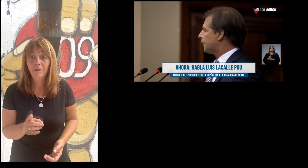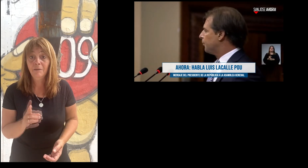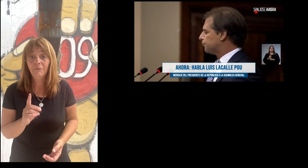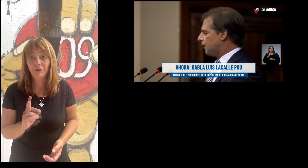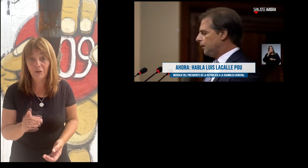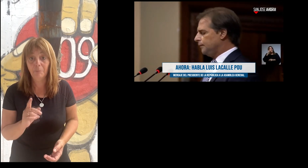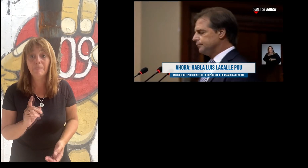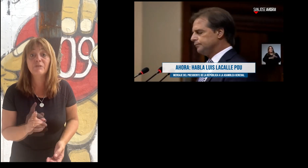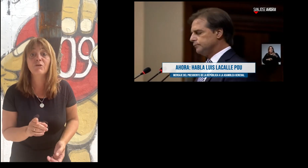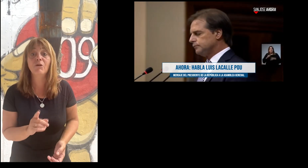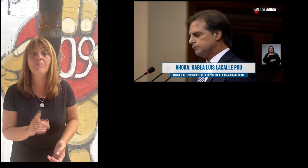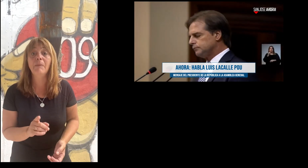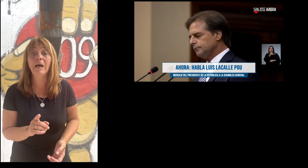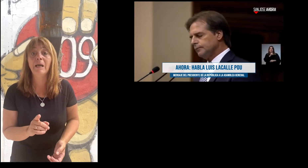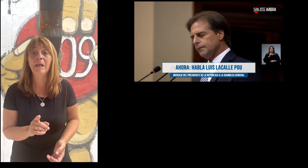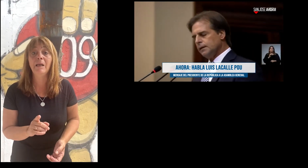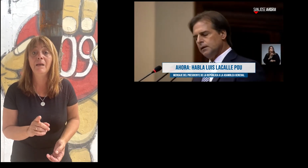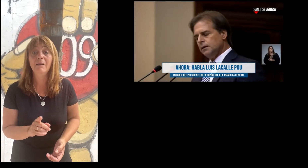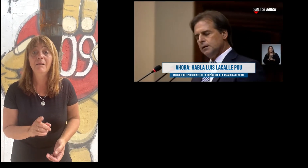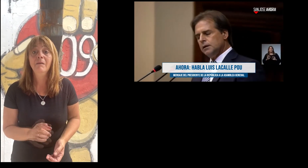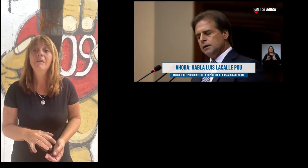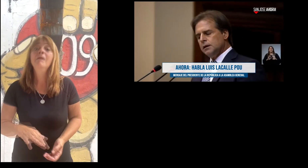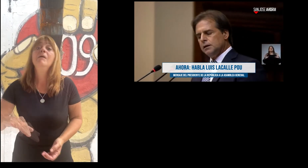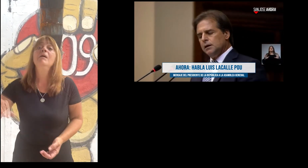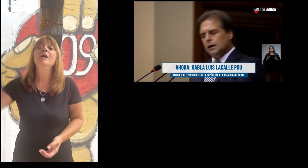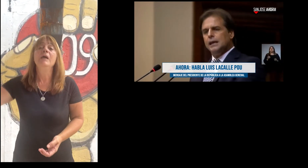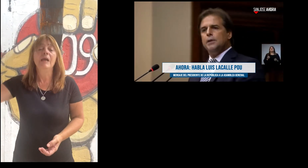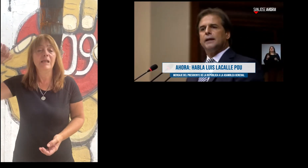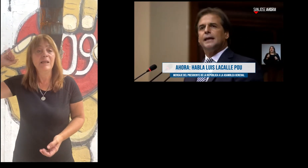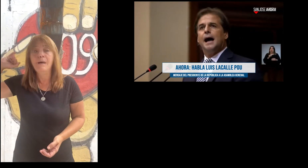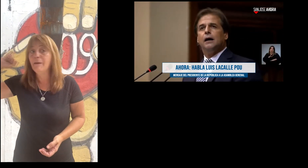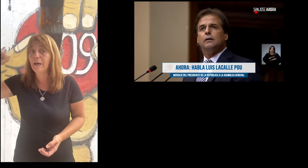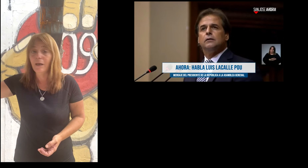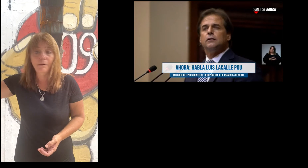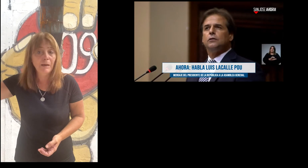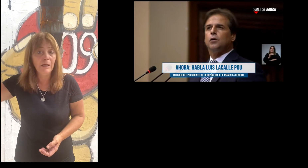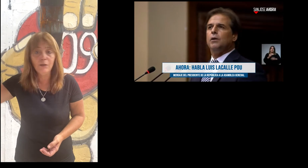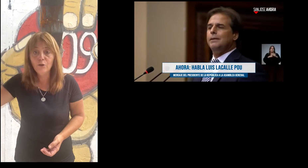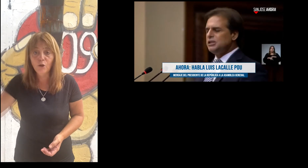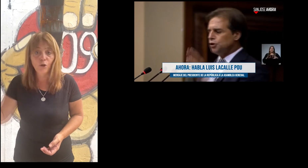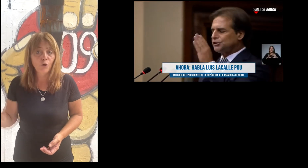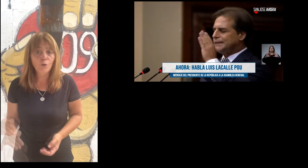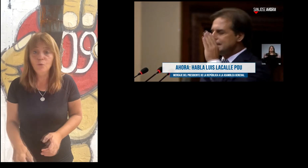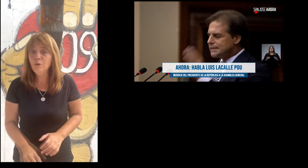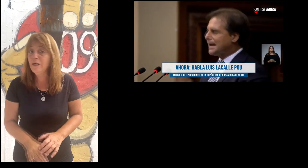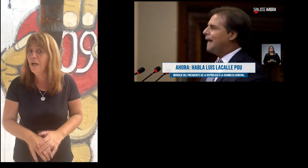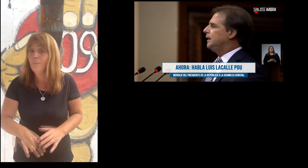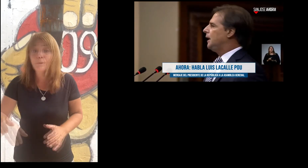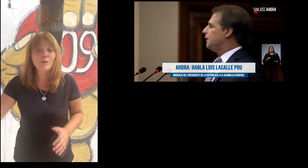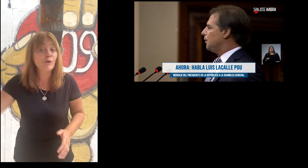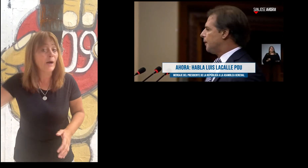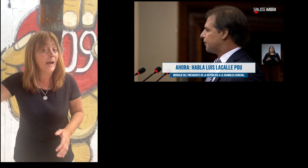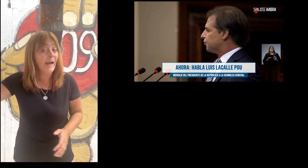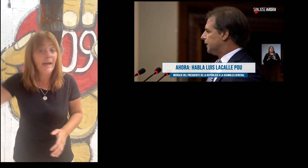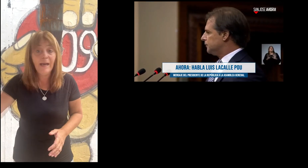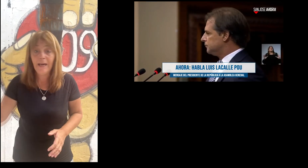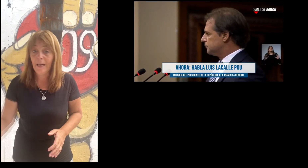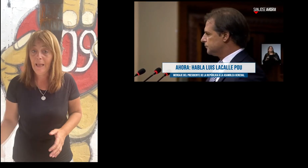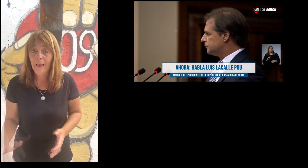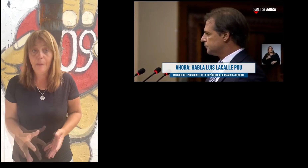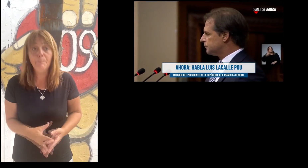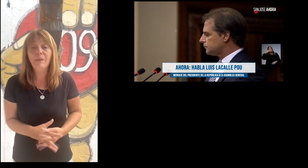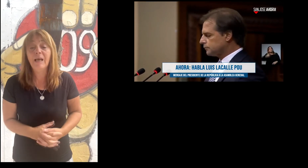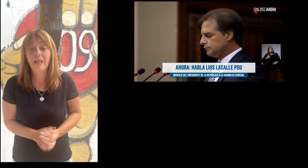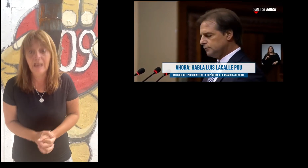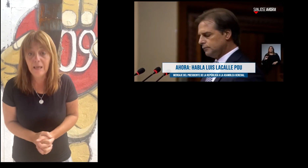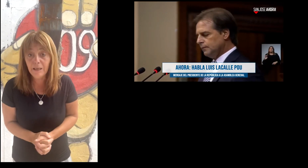transparenta si existe la posibilidad de tener para elegir en distintos precios. Y extorsionar